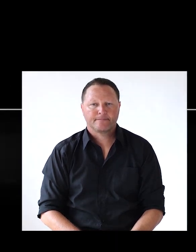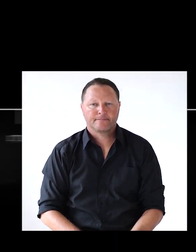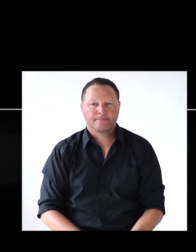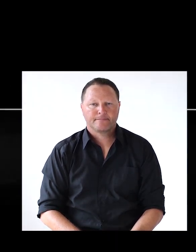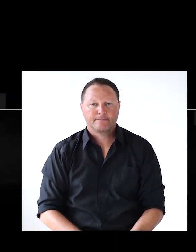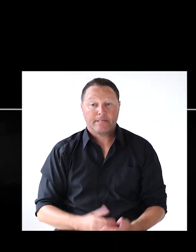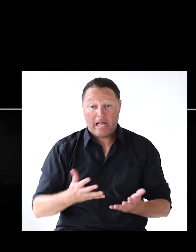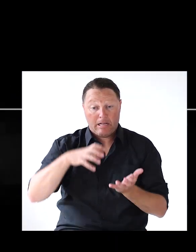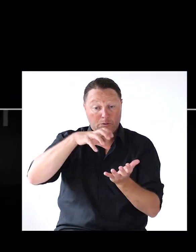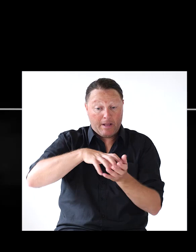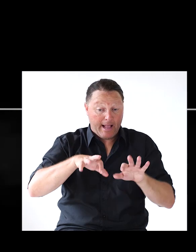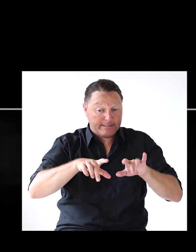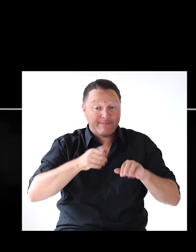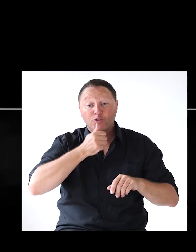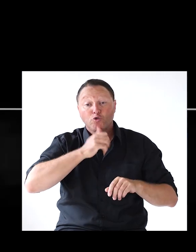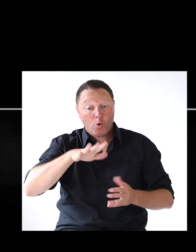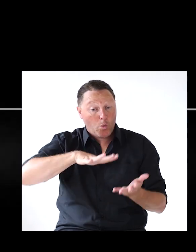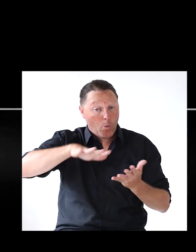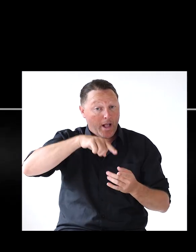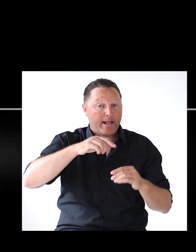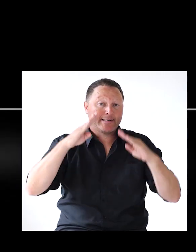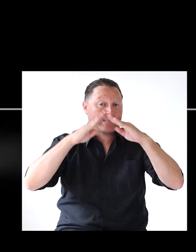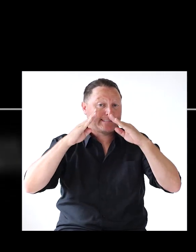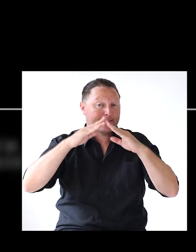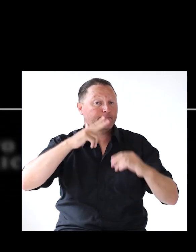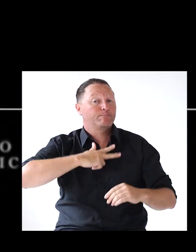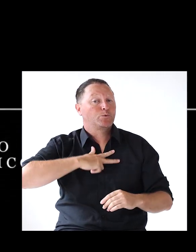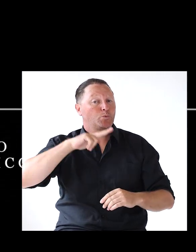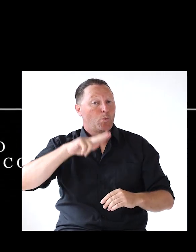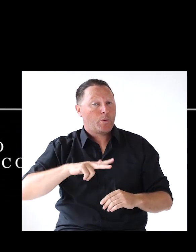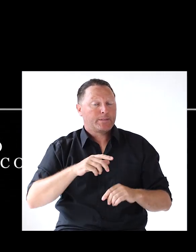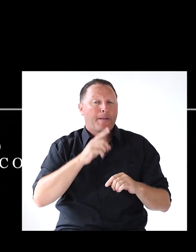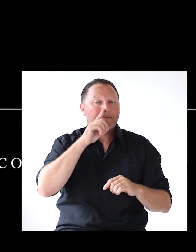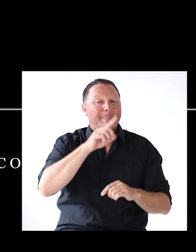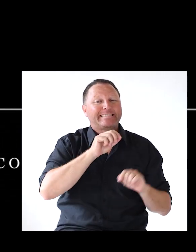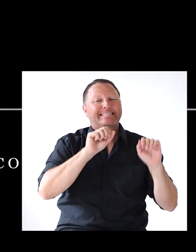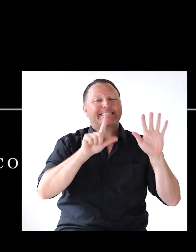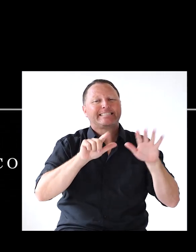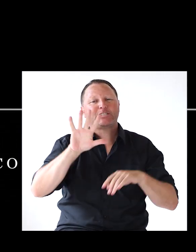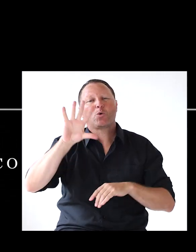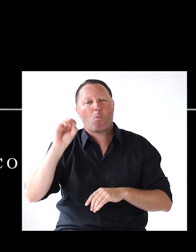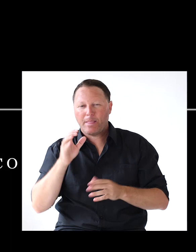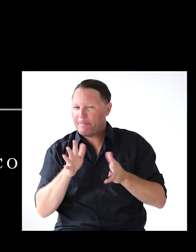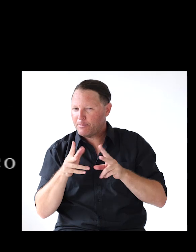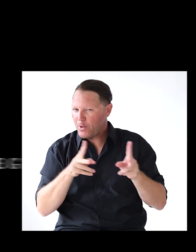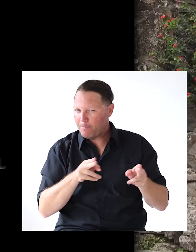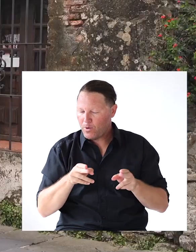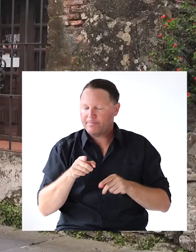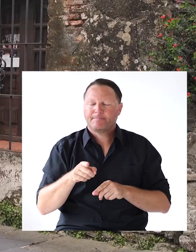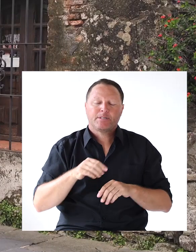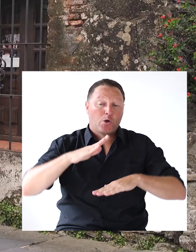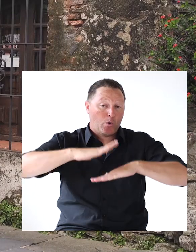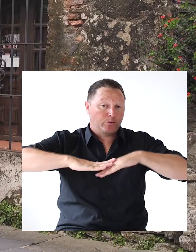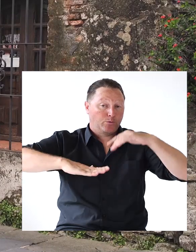El archivo histórico regional Está en una casa portuguesa Del 1750 Es una